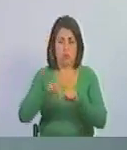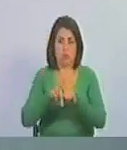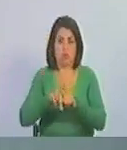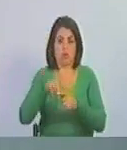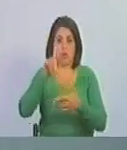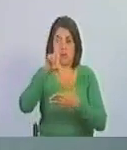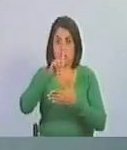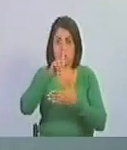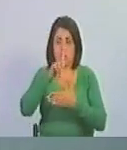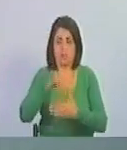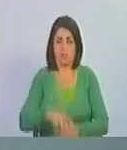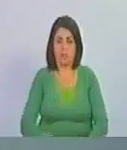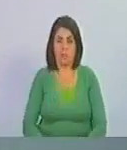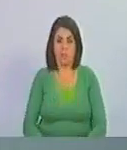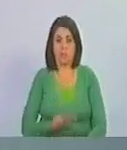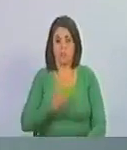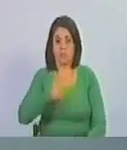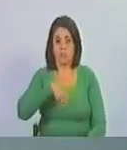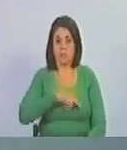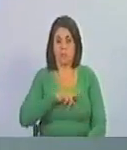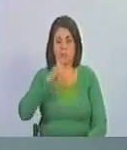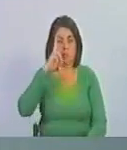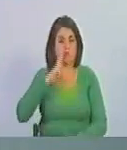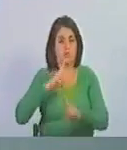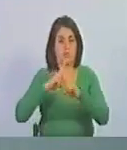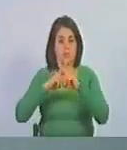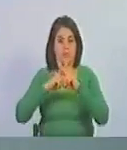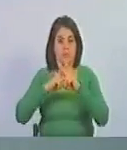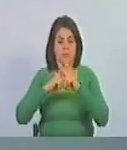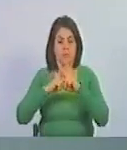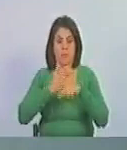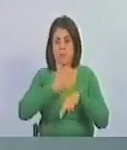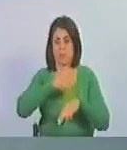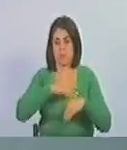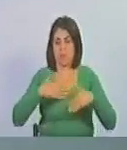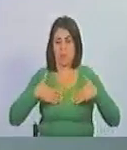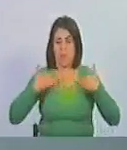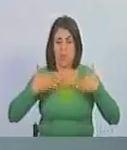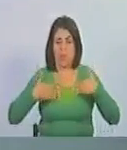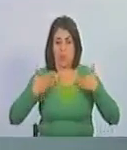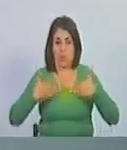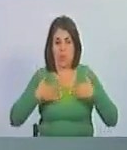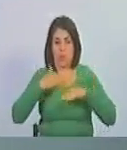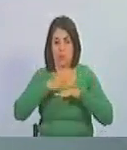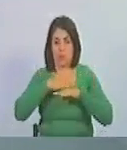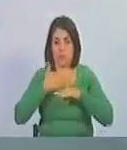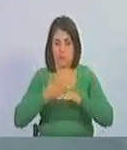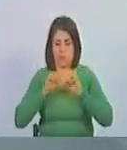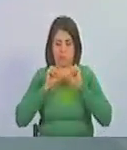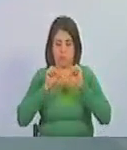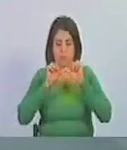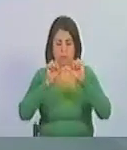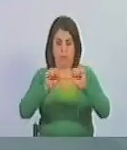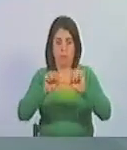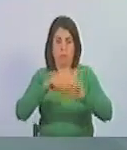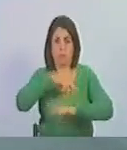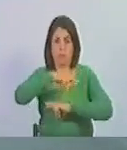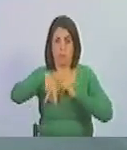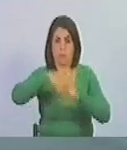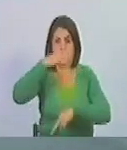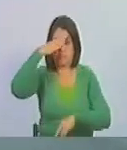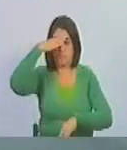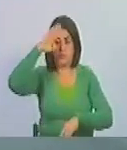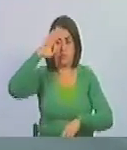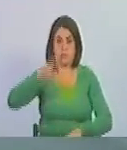latinoamericano, nuestra honra y nuestra satisfacción por la continuidad de la revolución